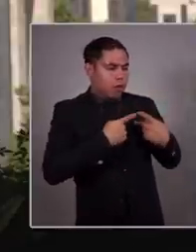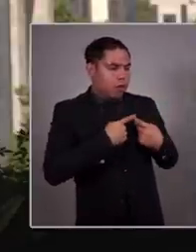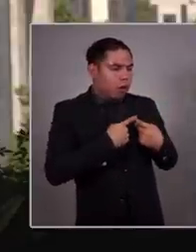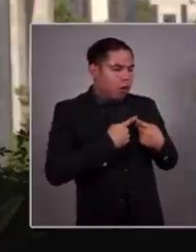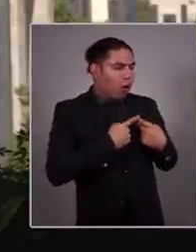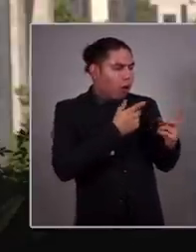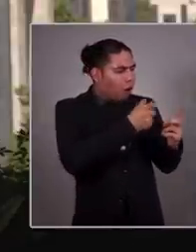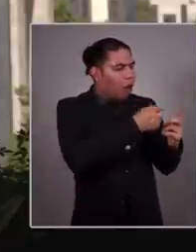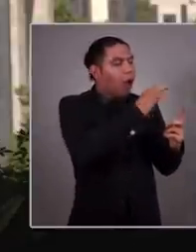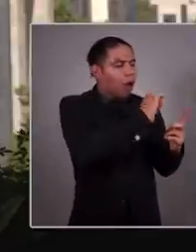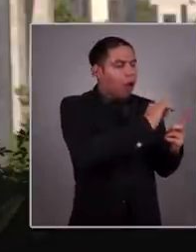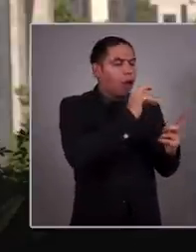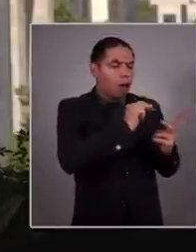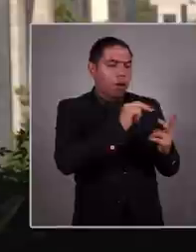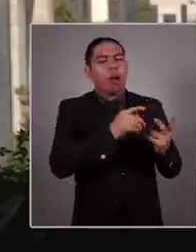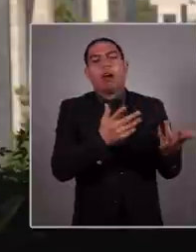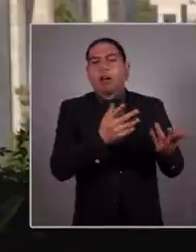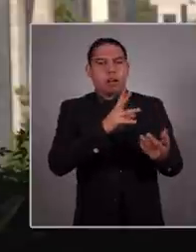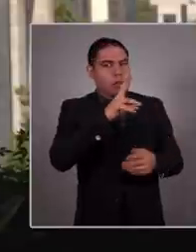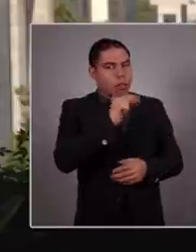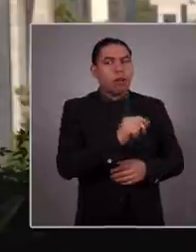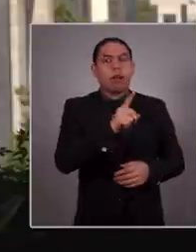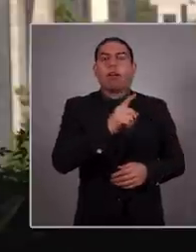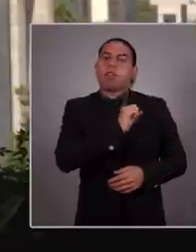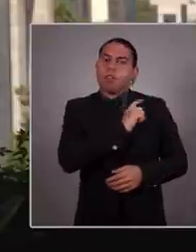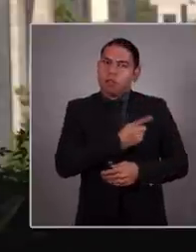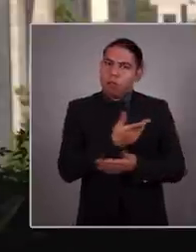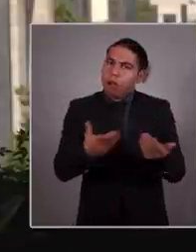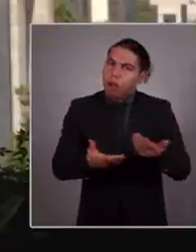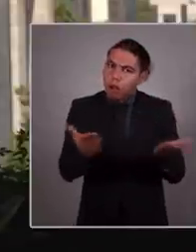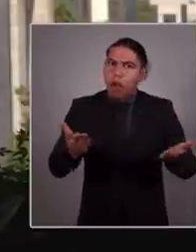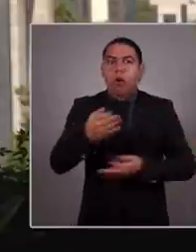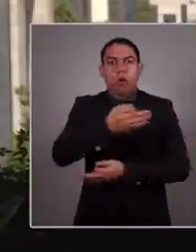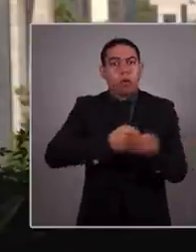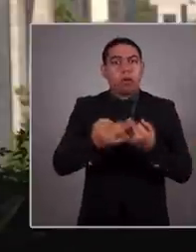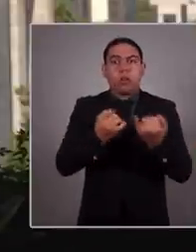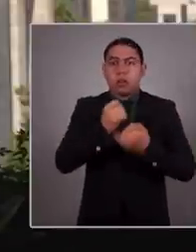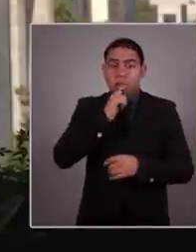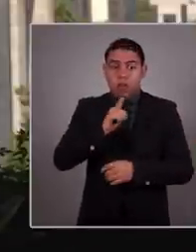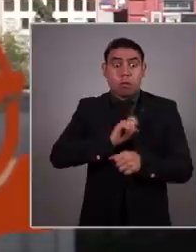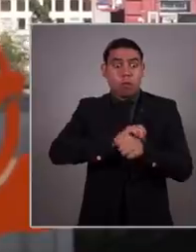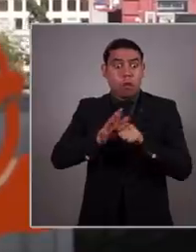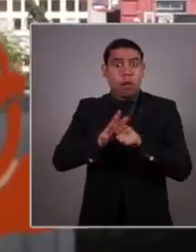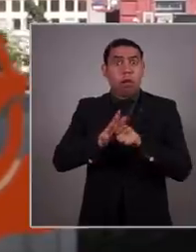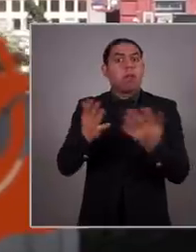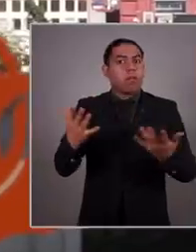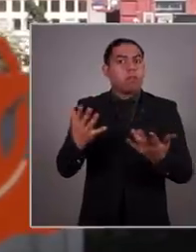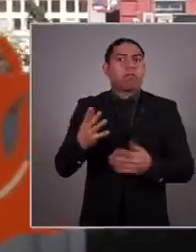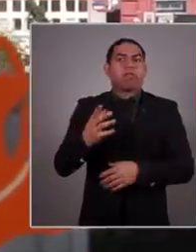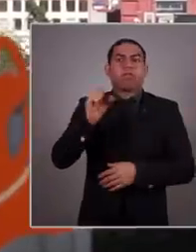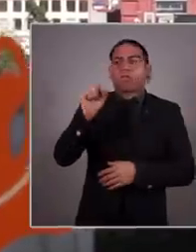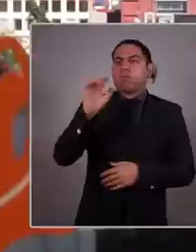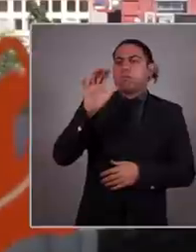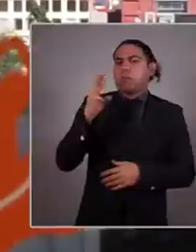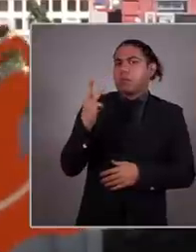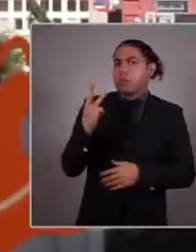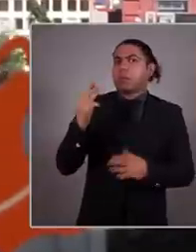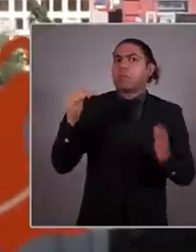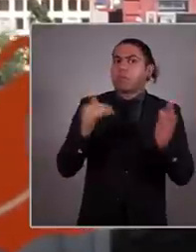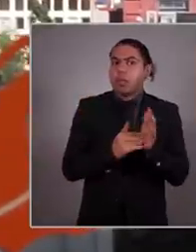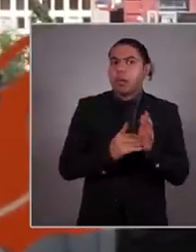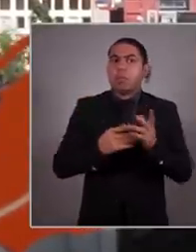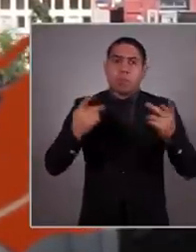derecho. Ni el pasado de un gobierno que hoy se ha dedicado a desmantelar lo que había y a mentir en medio de una pandemia que ha cobrado la vida de más de